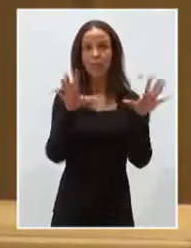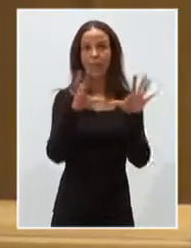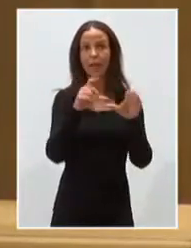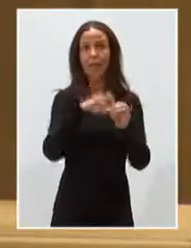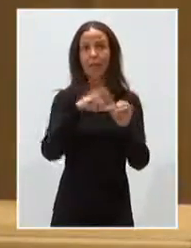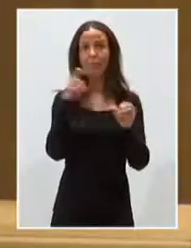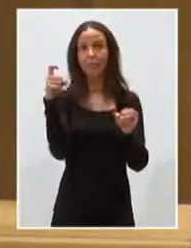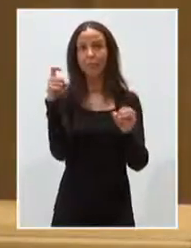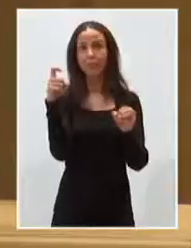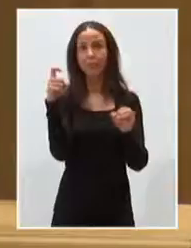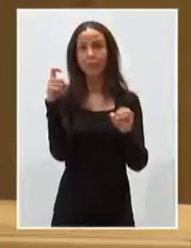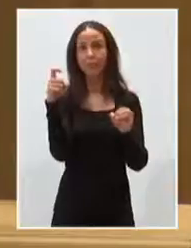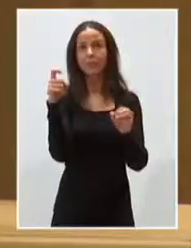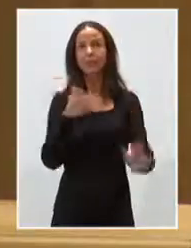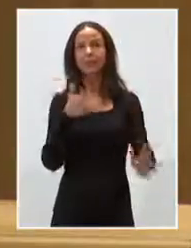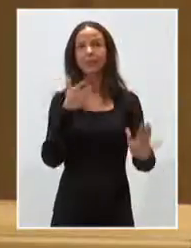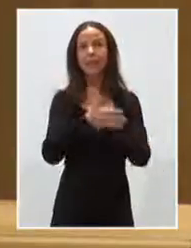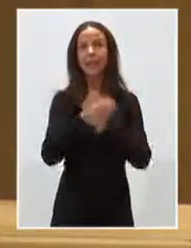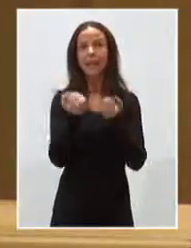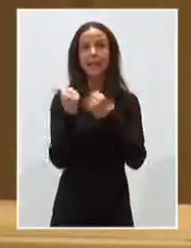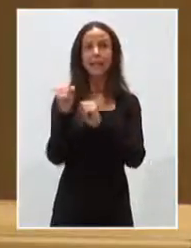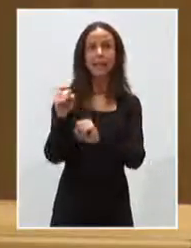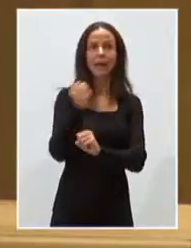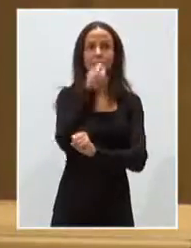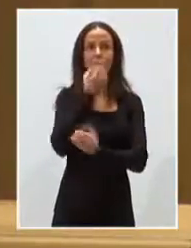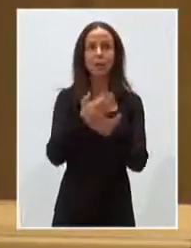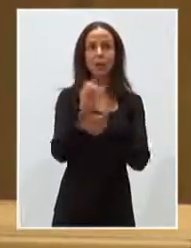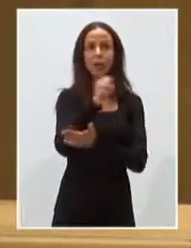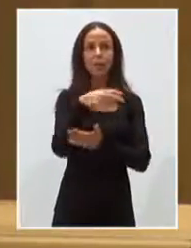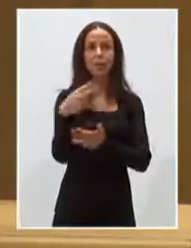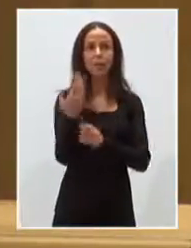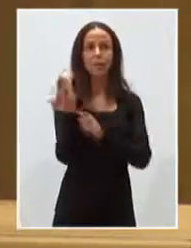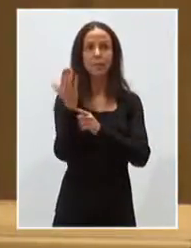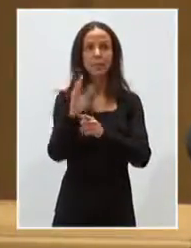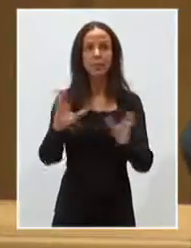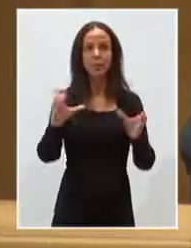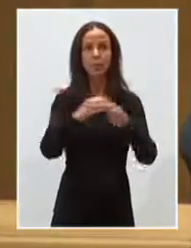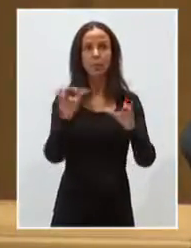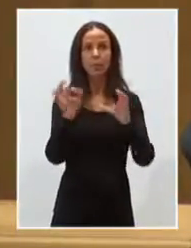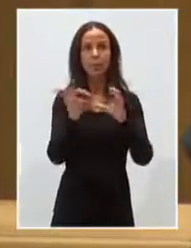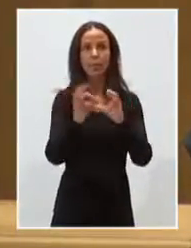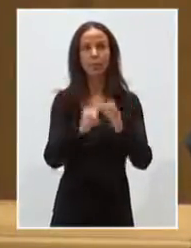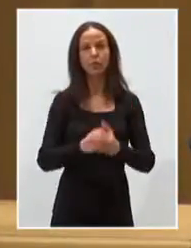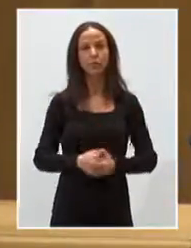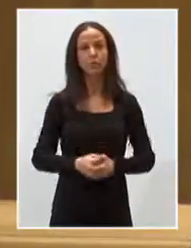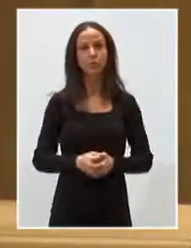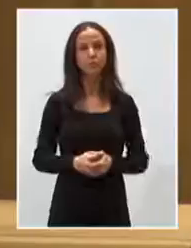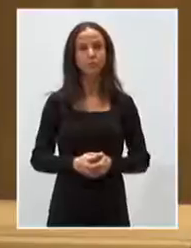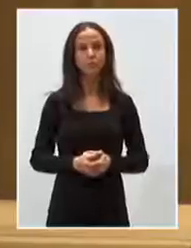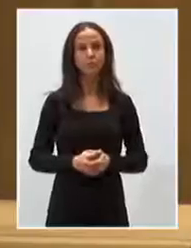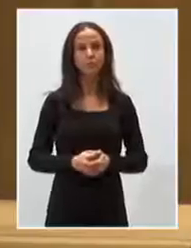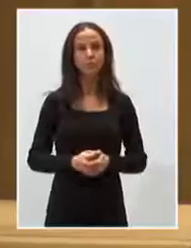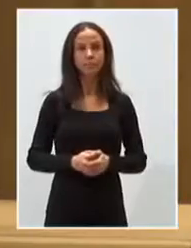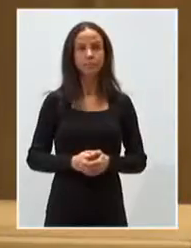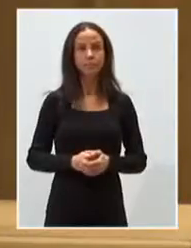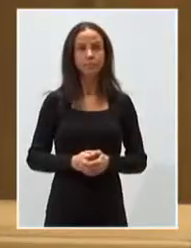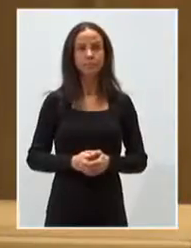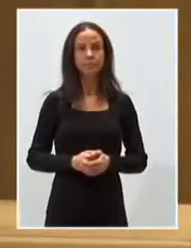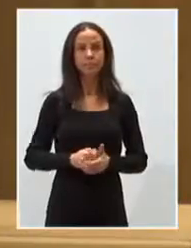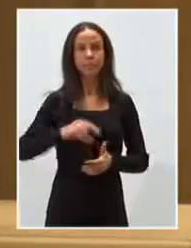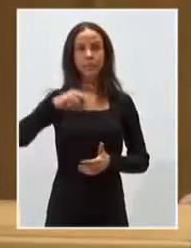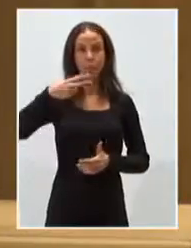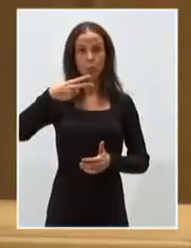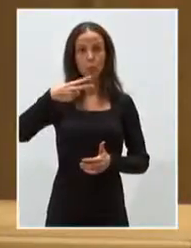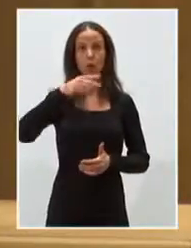abstenciones. Por lo que queda rechazada la propuesta de resolución presentada por el Grupo Parlamentario Ciudadanos. En segundo